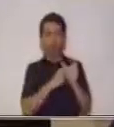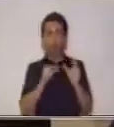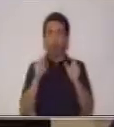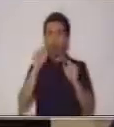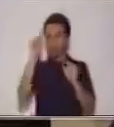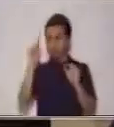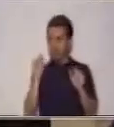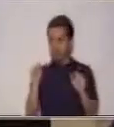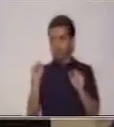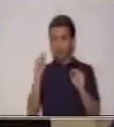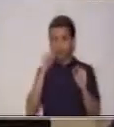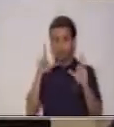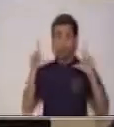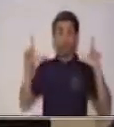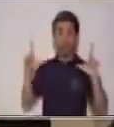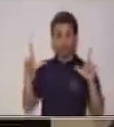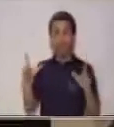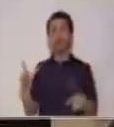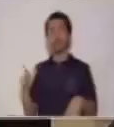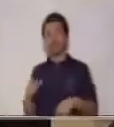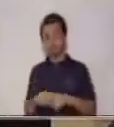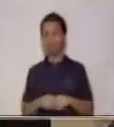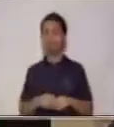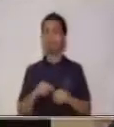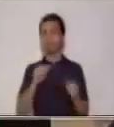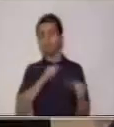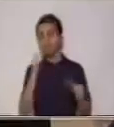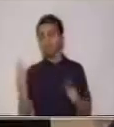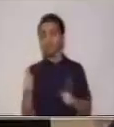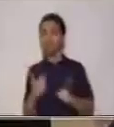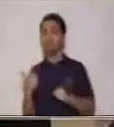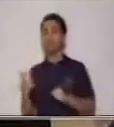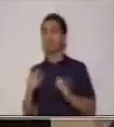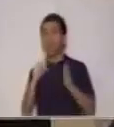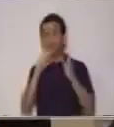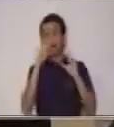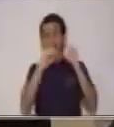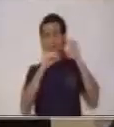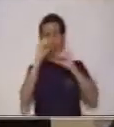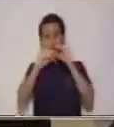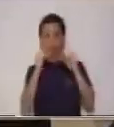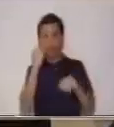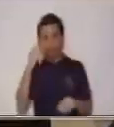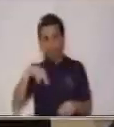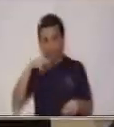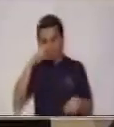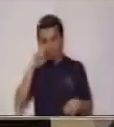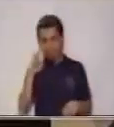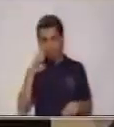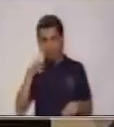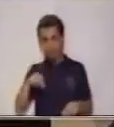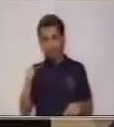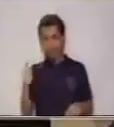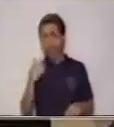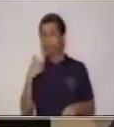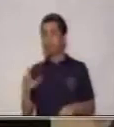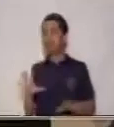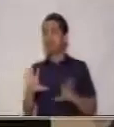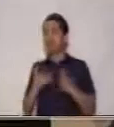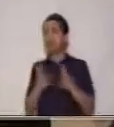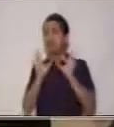Dentro de la estructura interna está el tipo de mensaje. Ya lo veíamos en lo que utilizan los textos persuasivos.